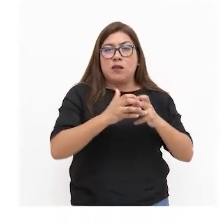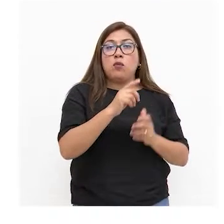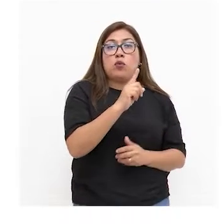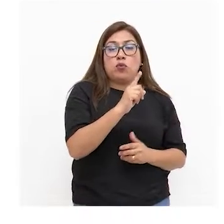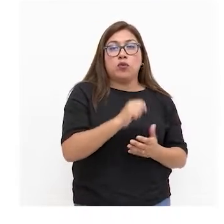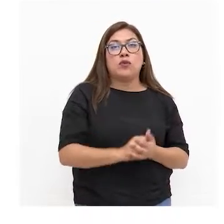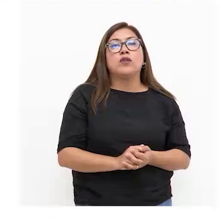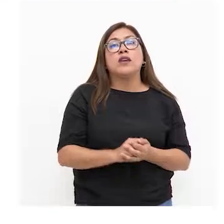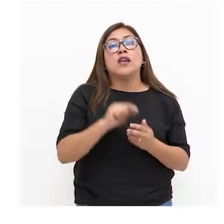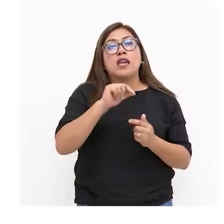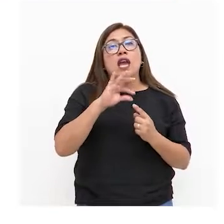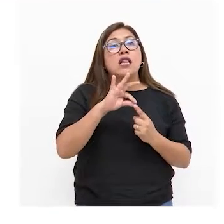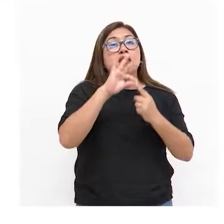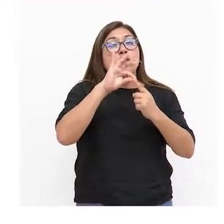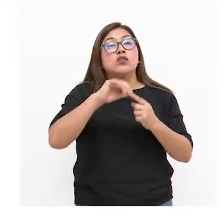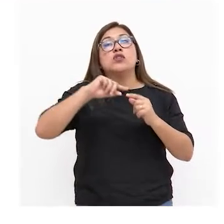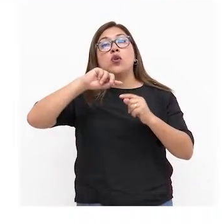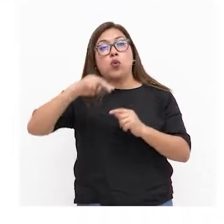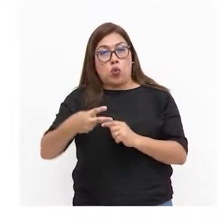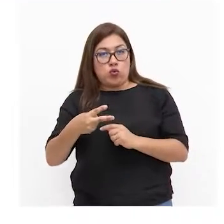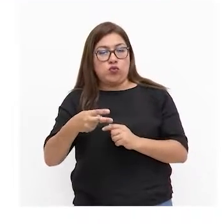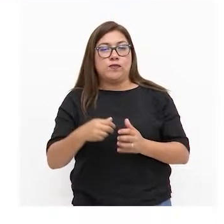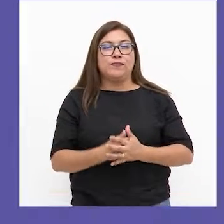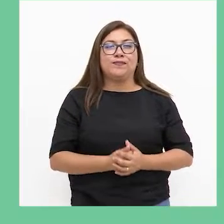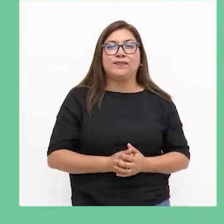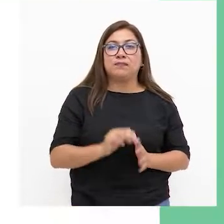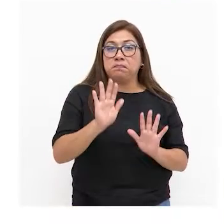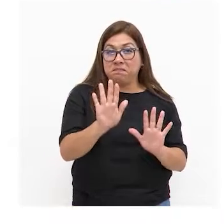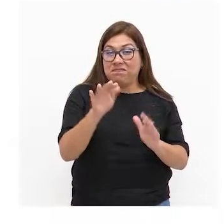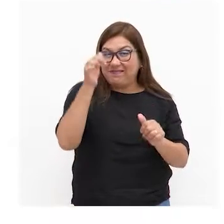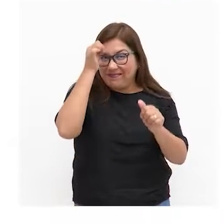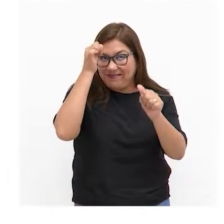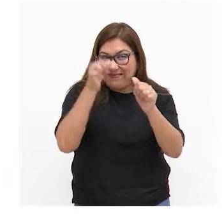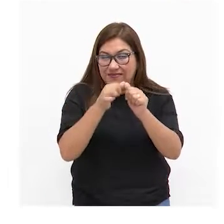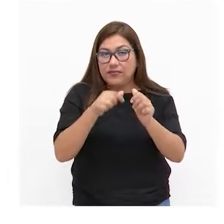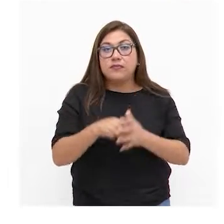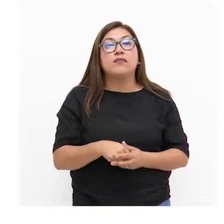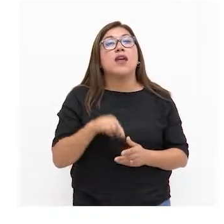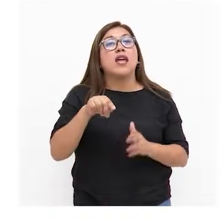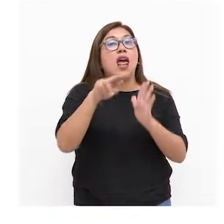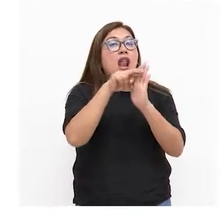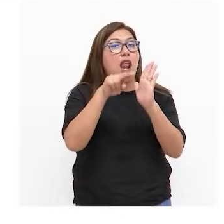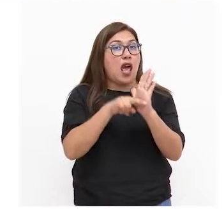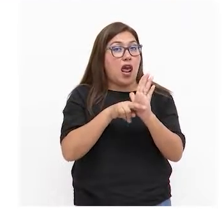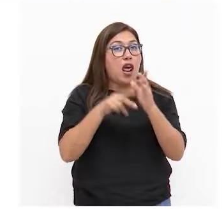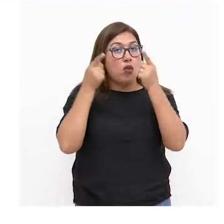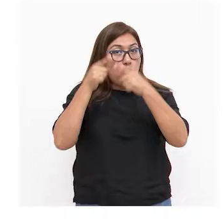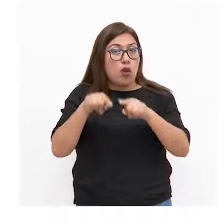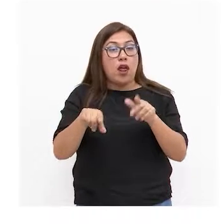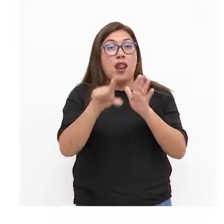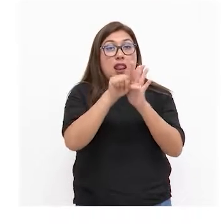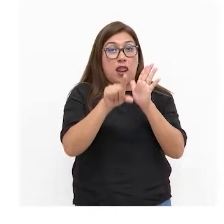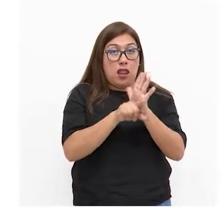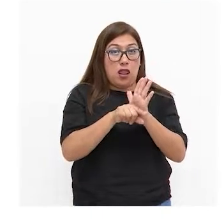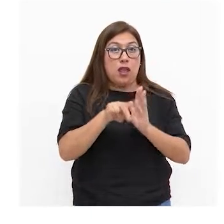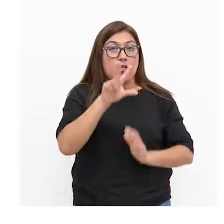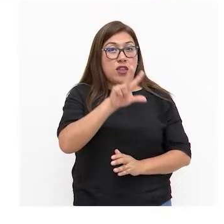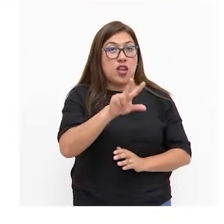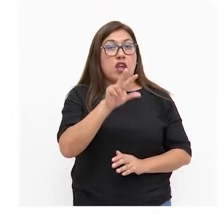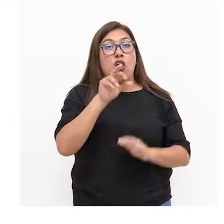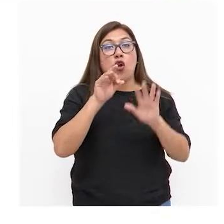tipo 1 y excepcionales del tipo 2 recuerda que de acuerdo con el reglamento del decreto